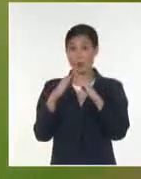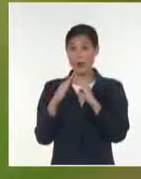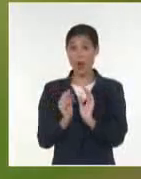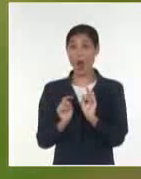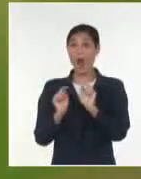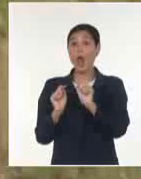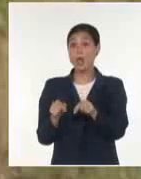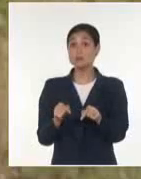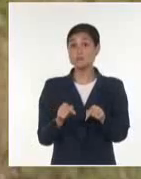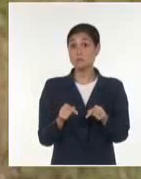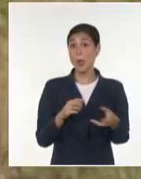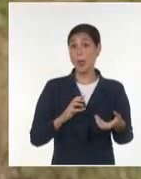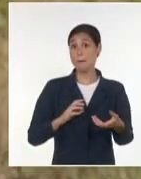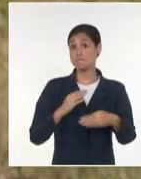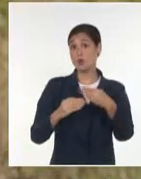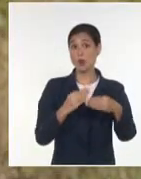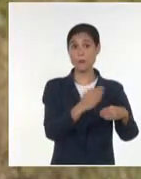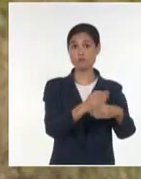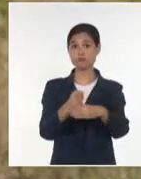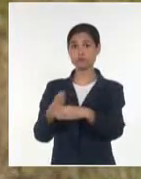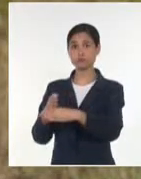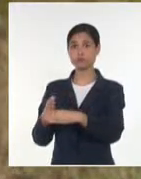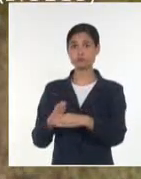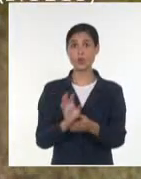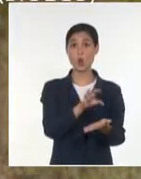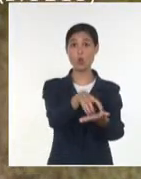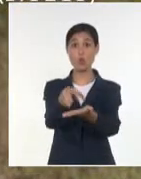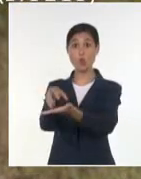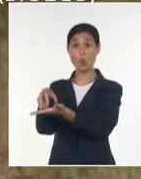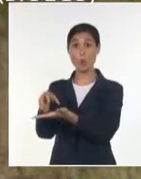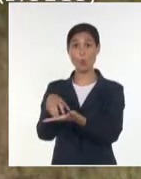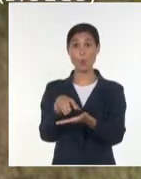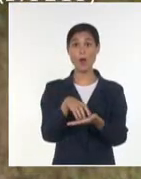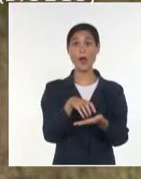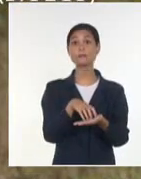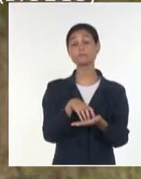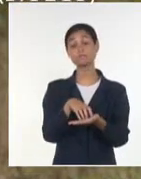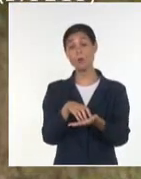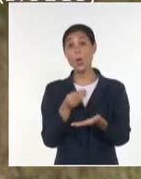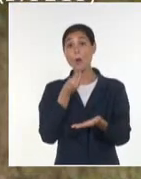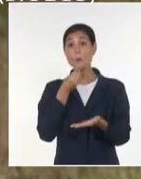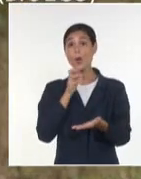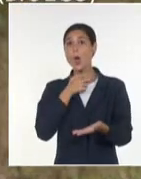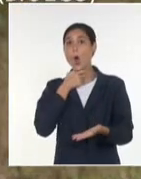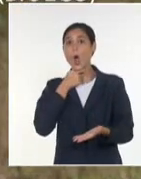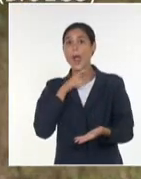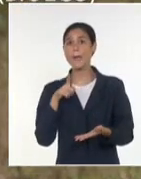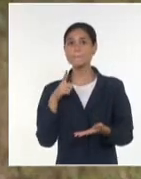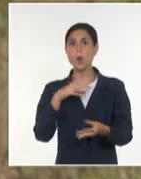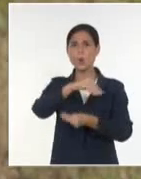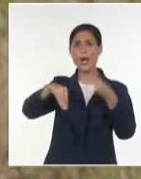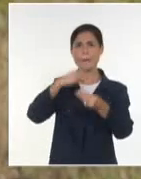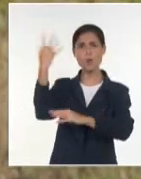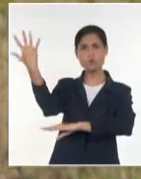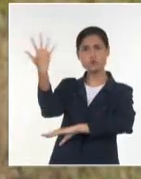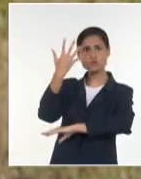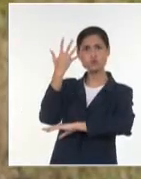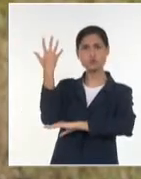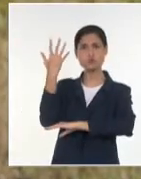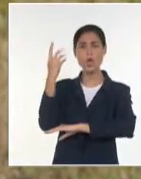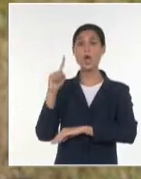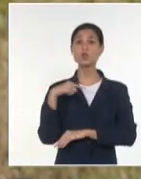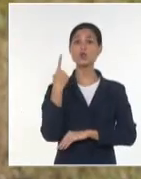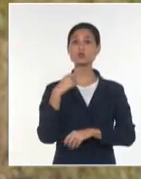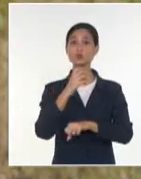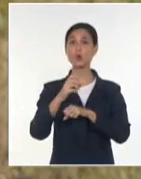actores que desarrollan sus actividades en estos territorios a los posibles escenarios de cambio climático para este territorio.